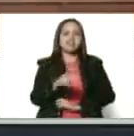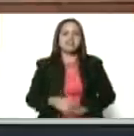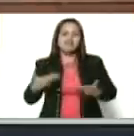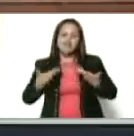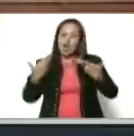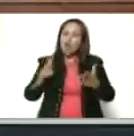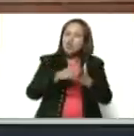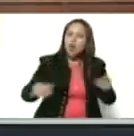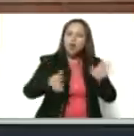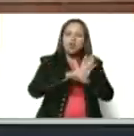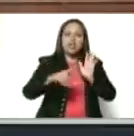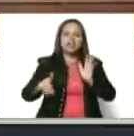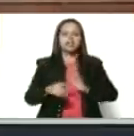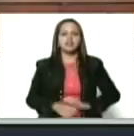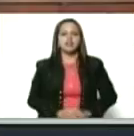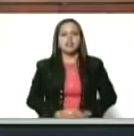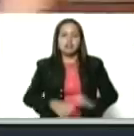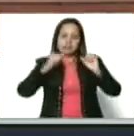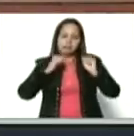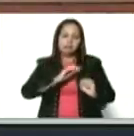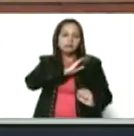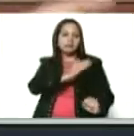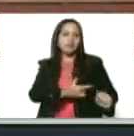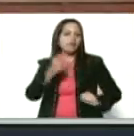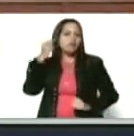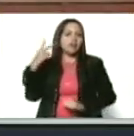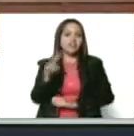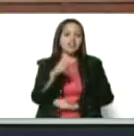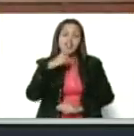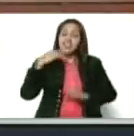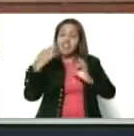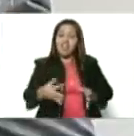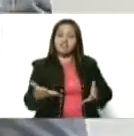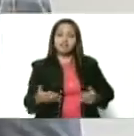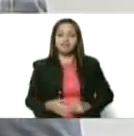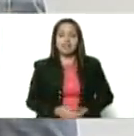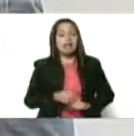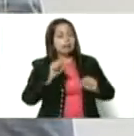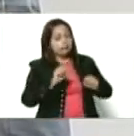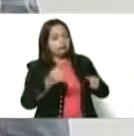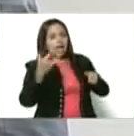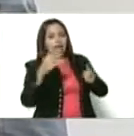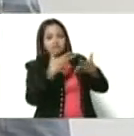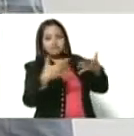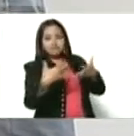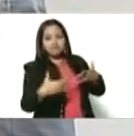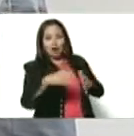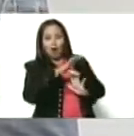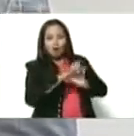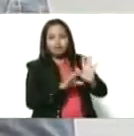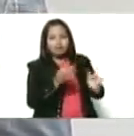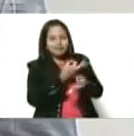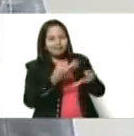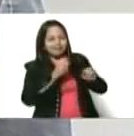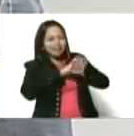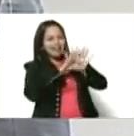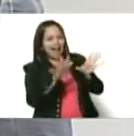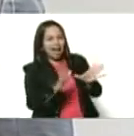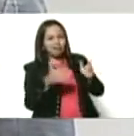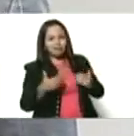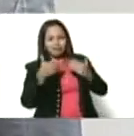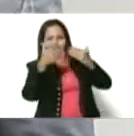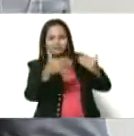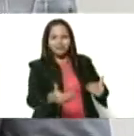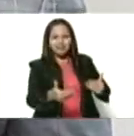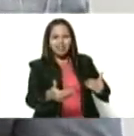todos sus derechos y empoderó a la mujer venezolana. Esa es la verdad, Asia. Y tenemos un texto constitucional de lujo, Presidente, de avanzada